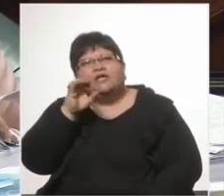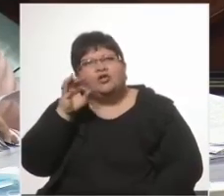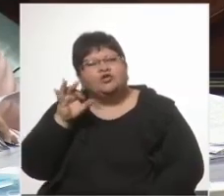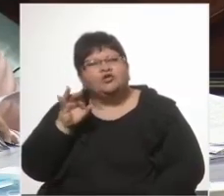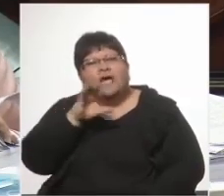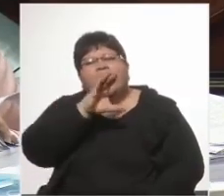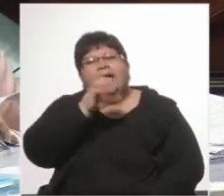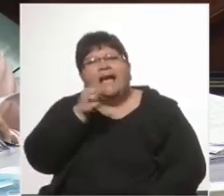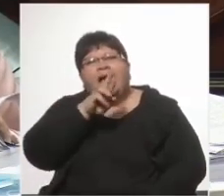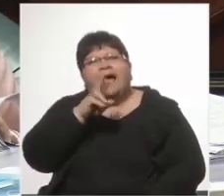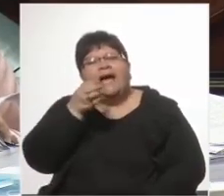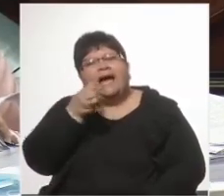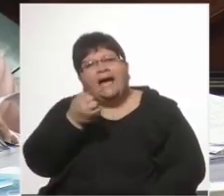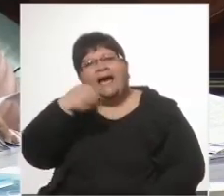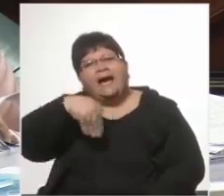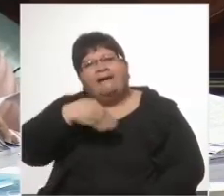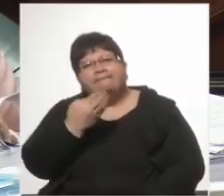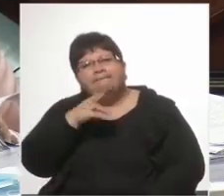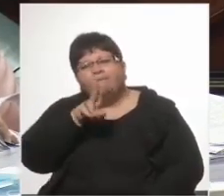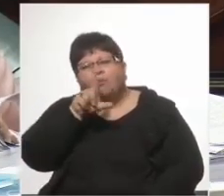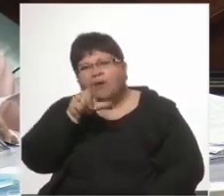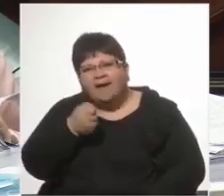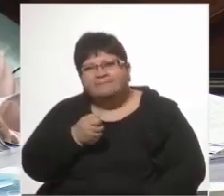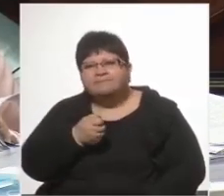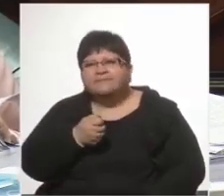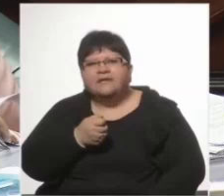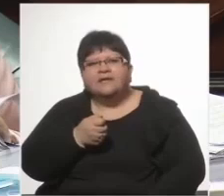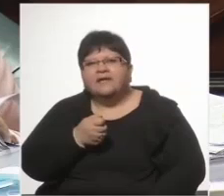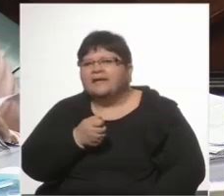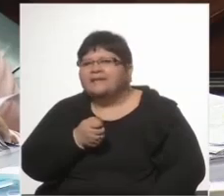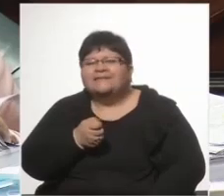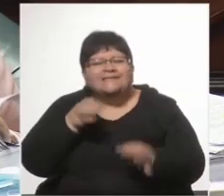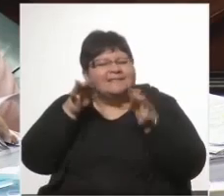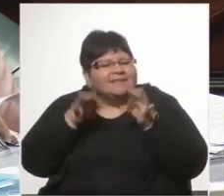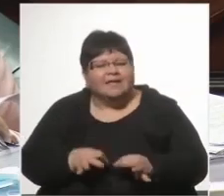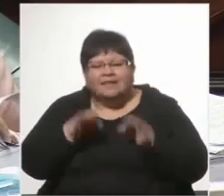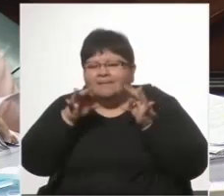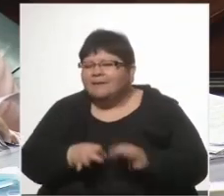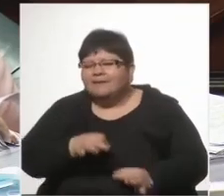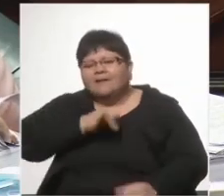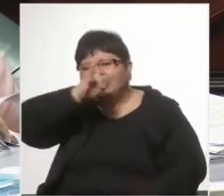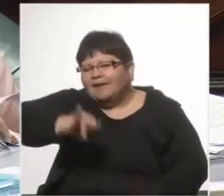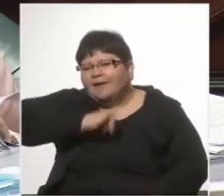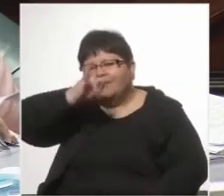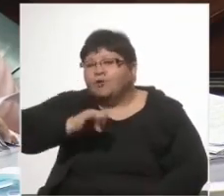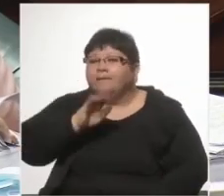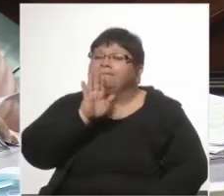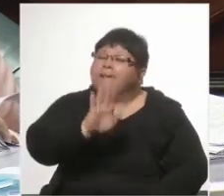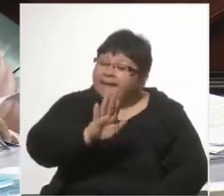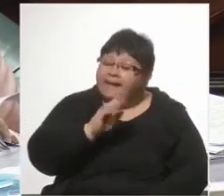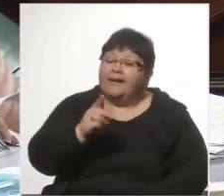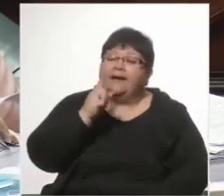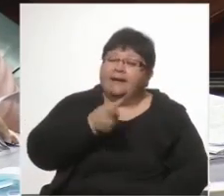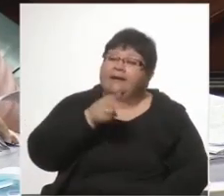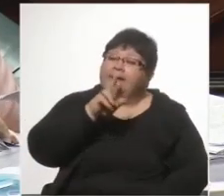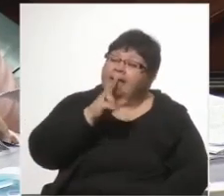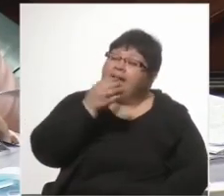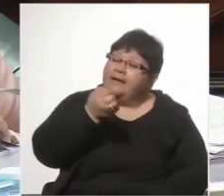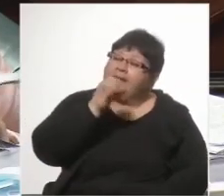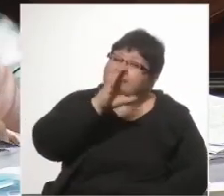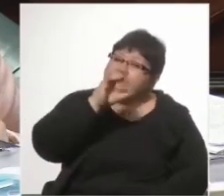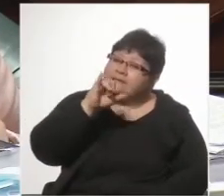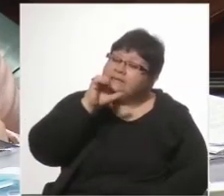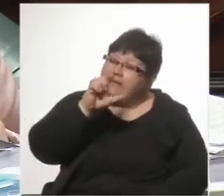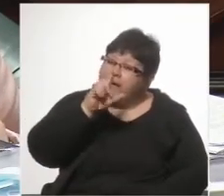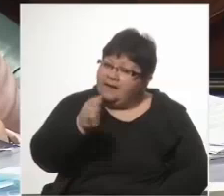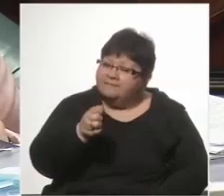o fue alguien en nombre de él, pero fue exactamente el relato que todos conocemos hoy. Mirá, Graciela, nunca me voy a olvidar. Quedate